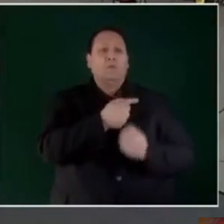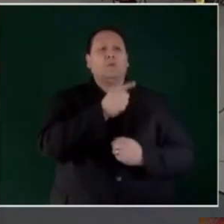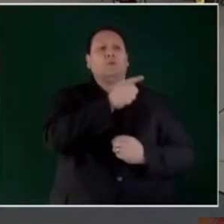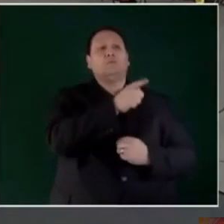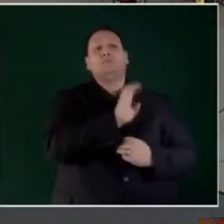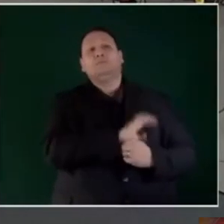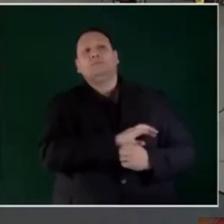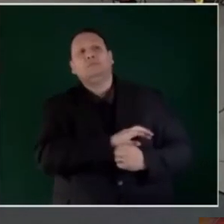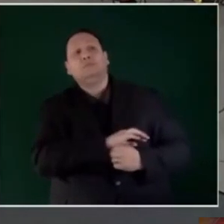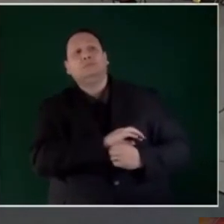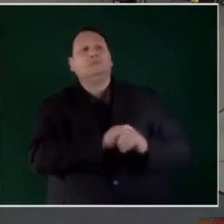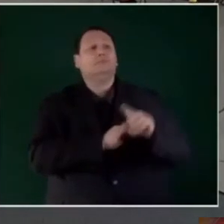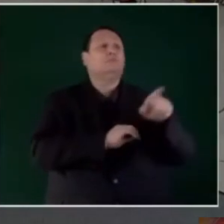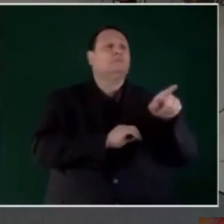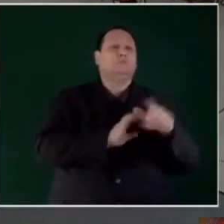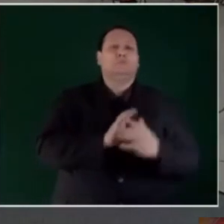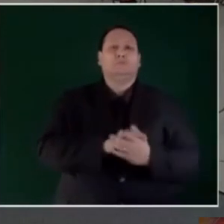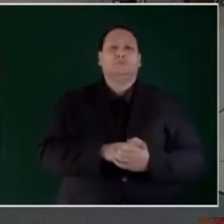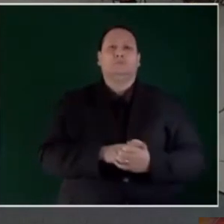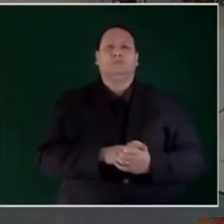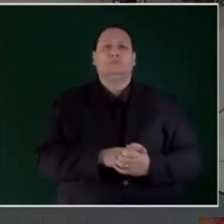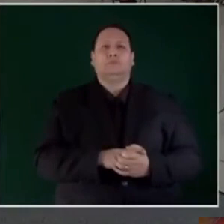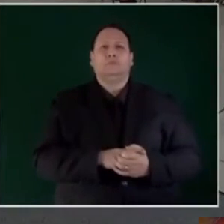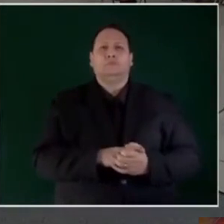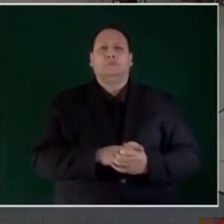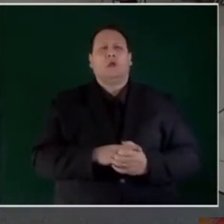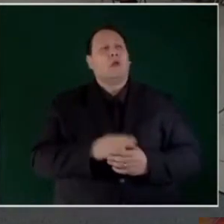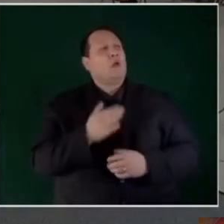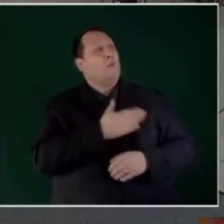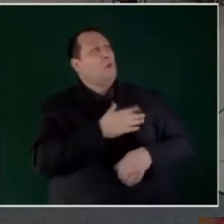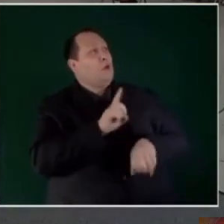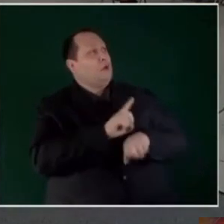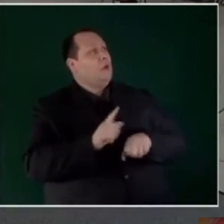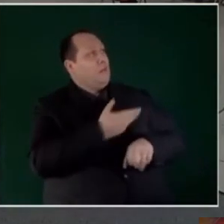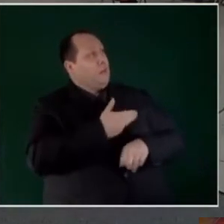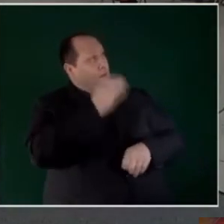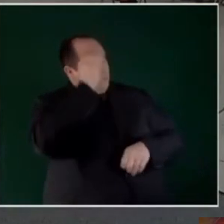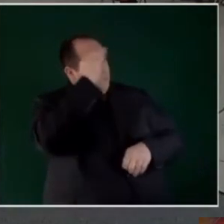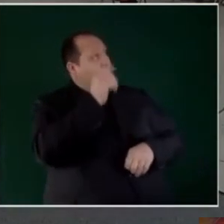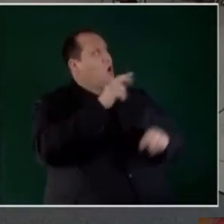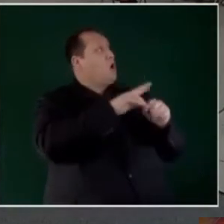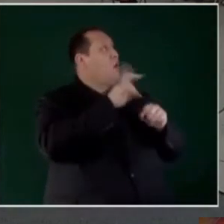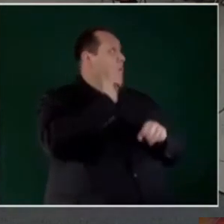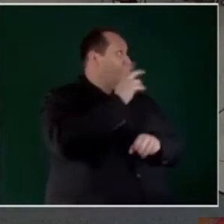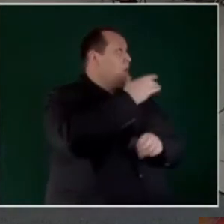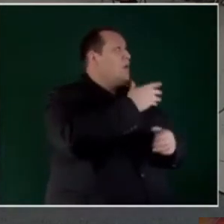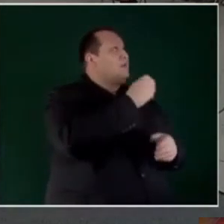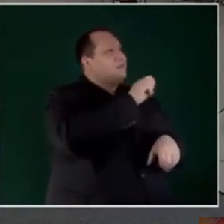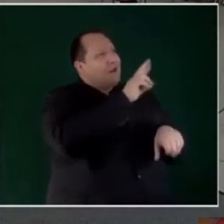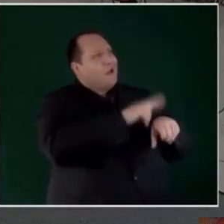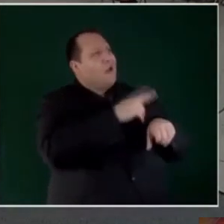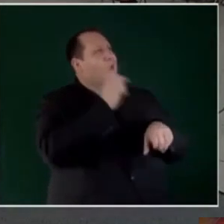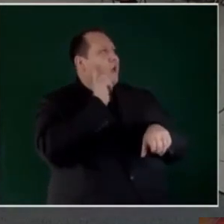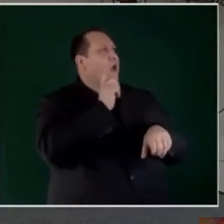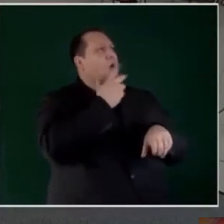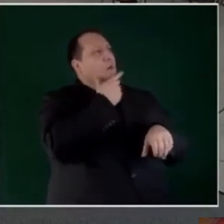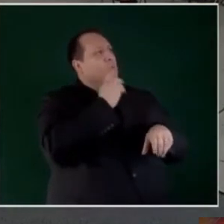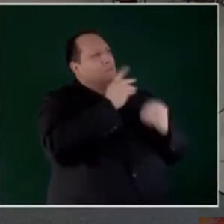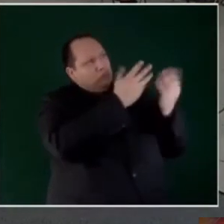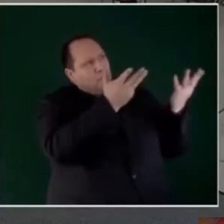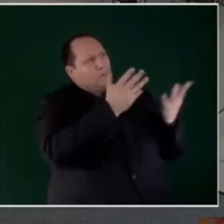Una y otra, dos. Buenos días, señor presidente, buenos días, gobernadoras, secretarias, secretarios.